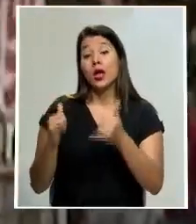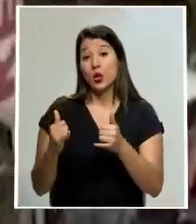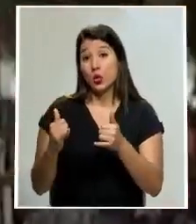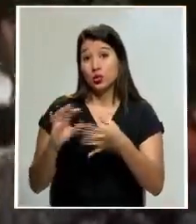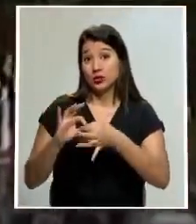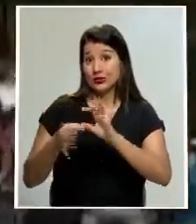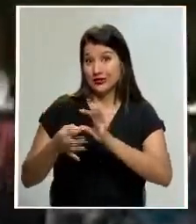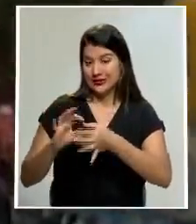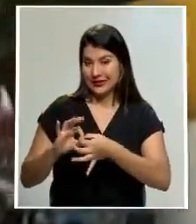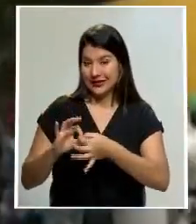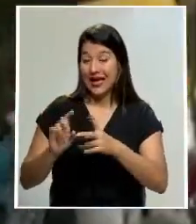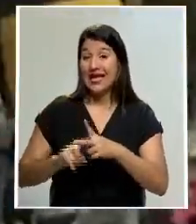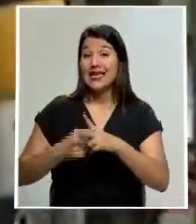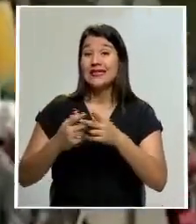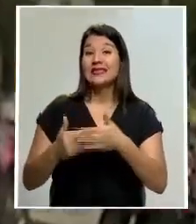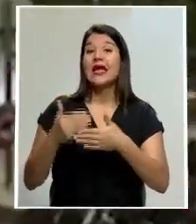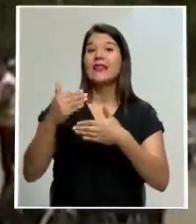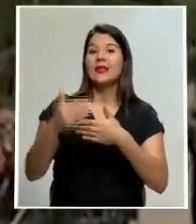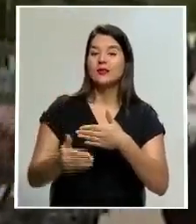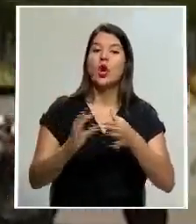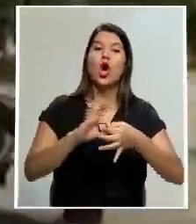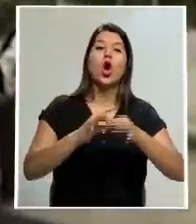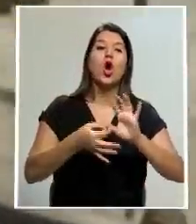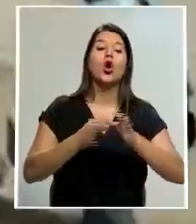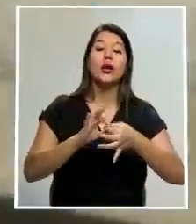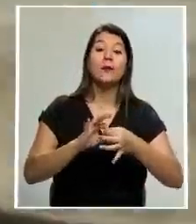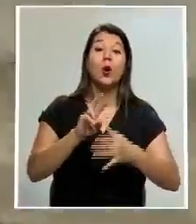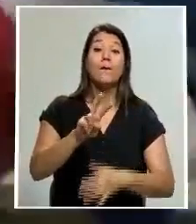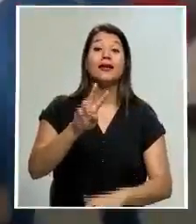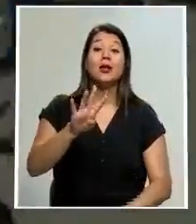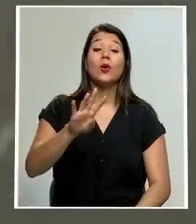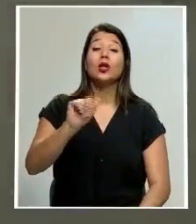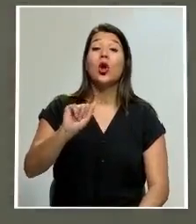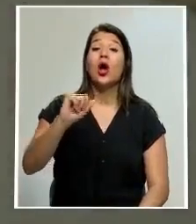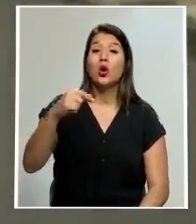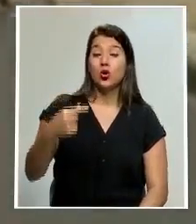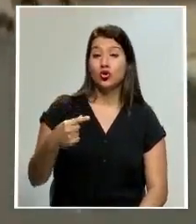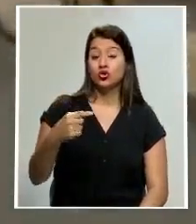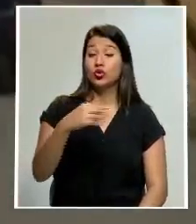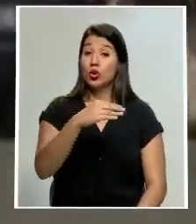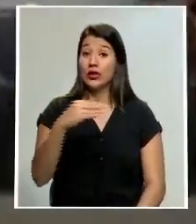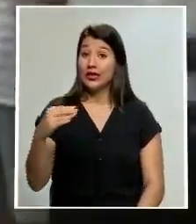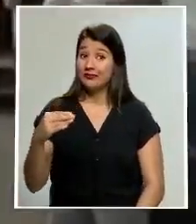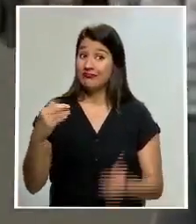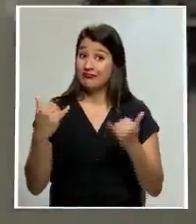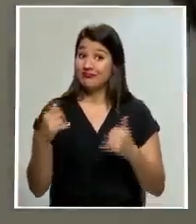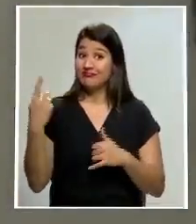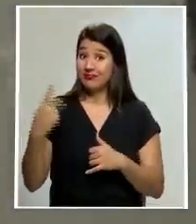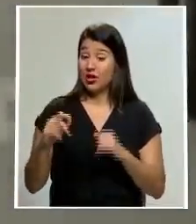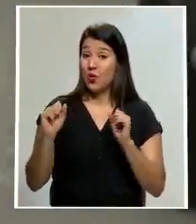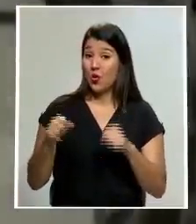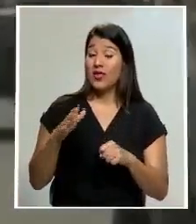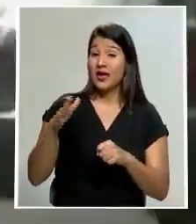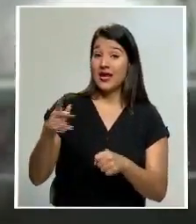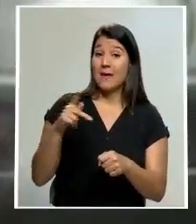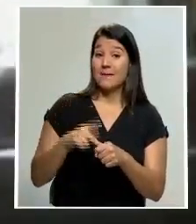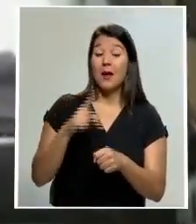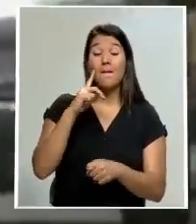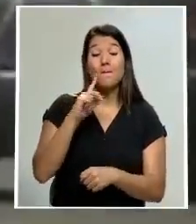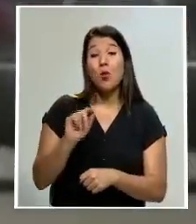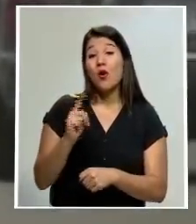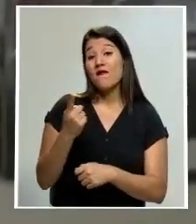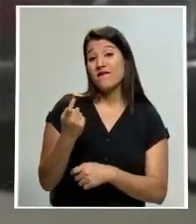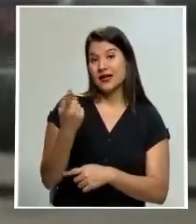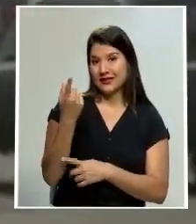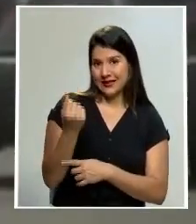que iniciarían después de los Olímpicos el próximo 24 de agosto y está en peligro su participación debido a este atraso